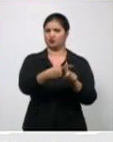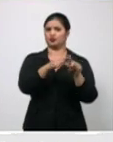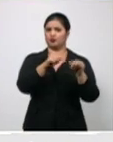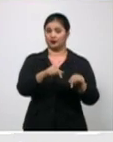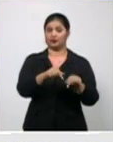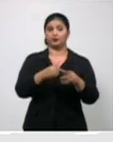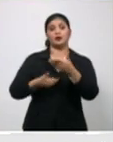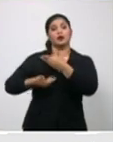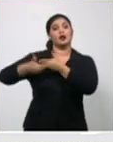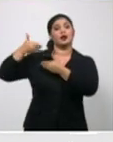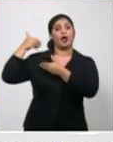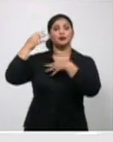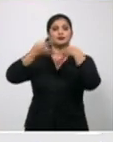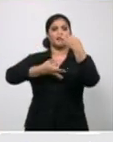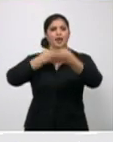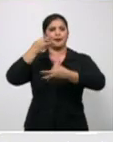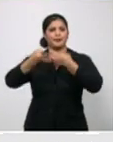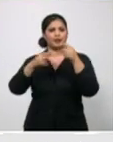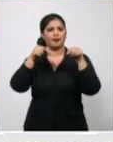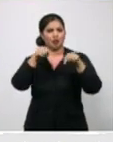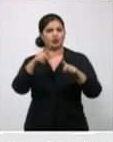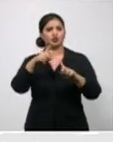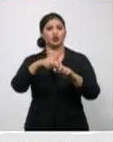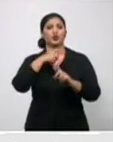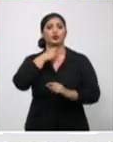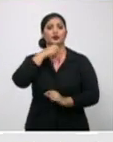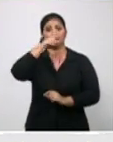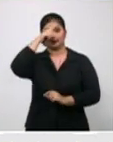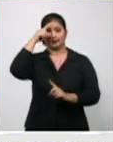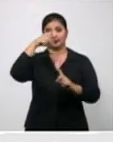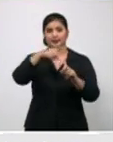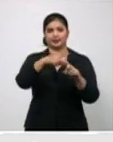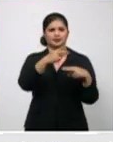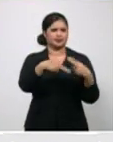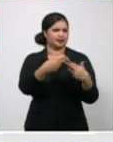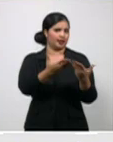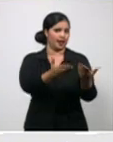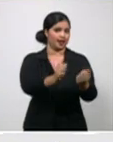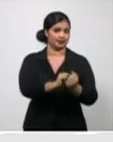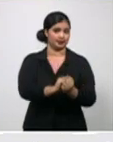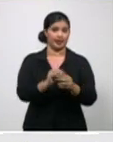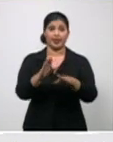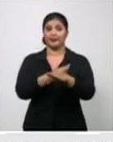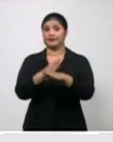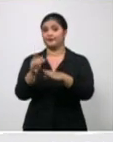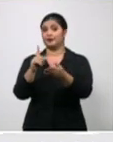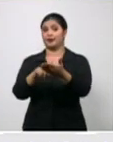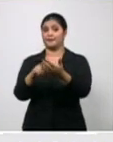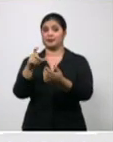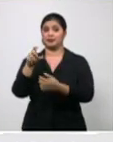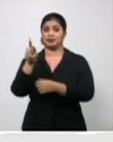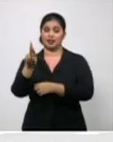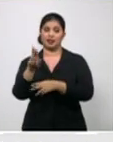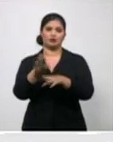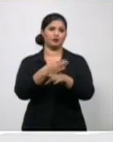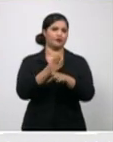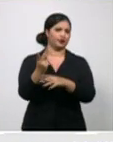lo que hace el test de antígeno, lo que hace el PCR, resultó positivo, se ingresó,